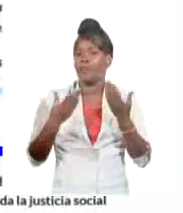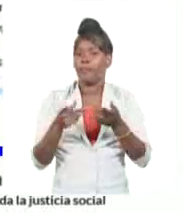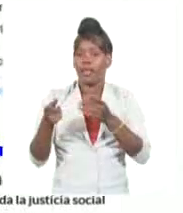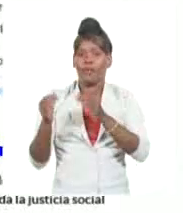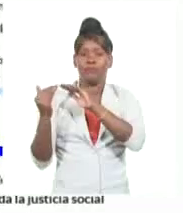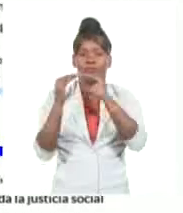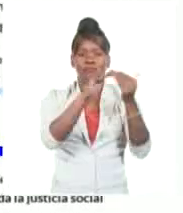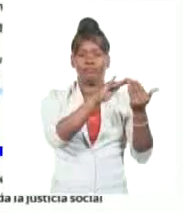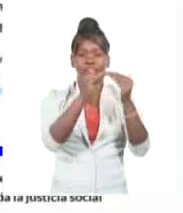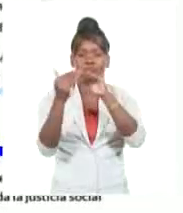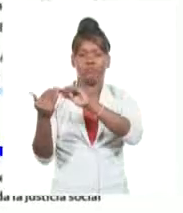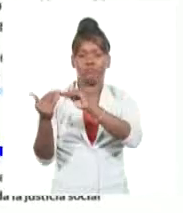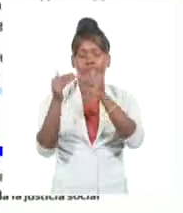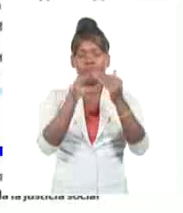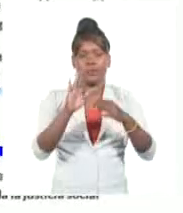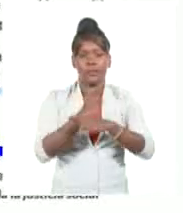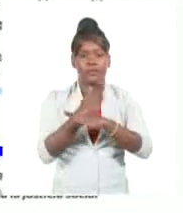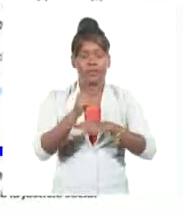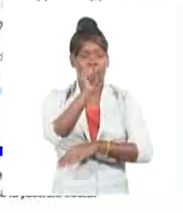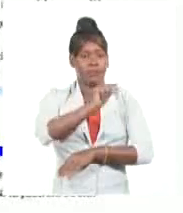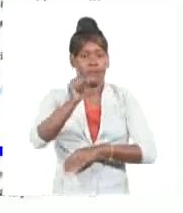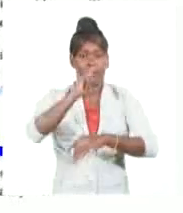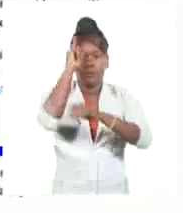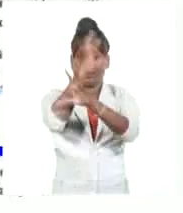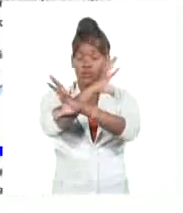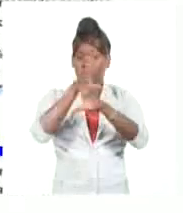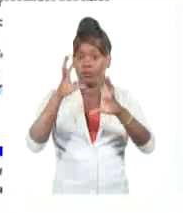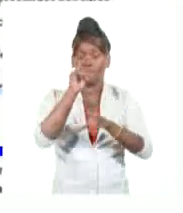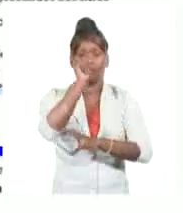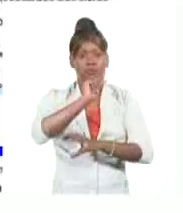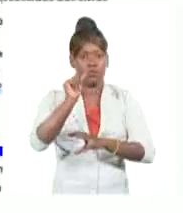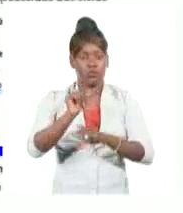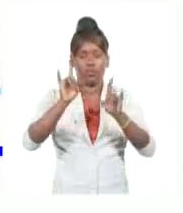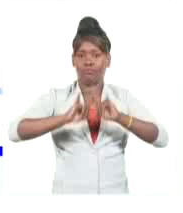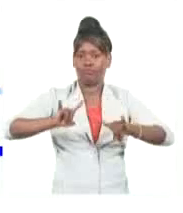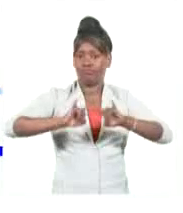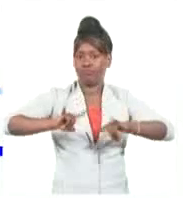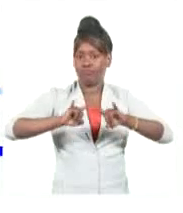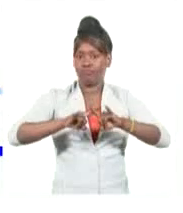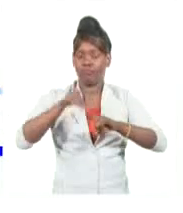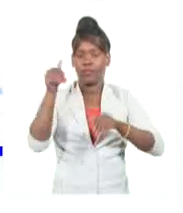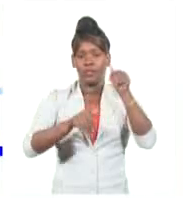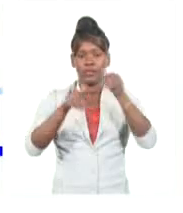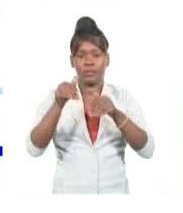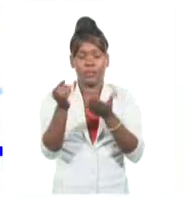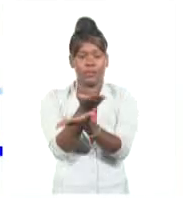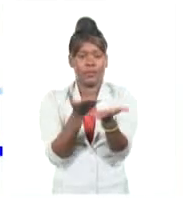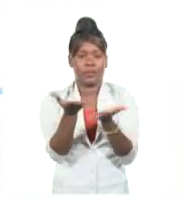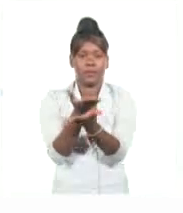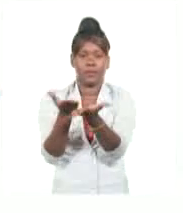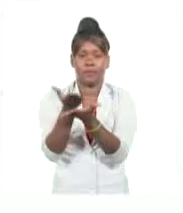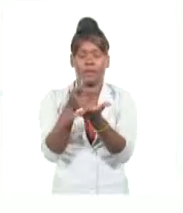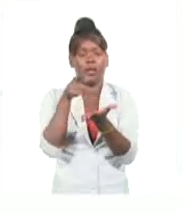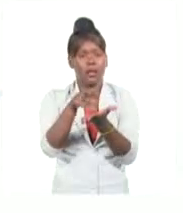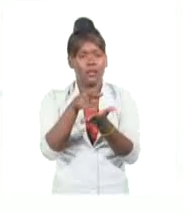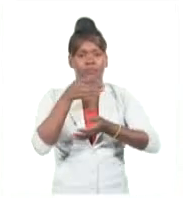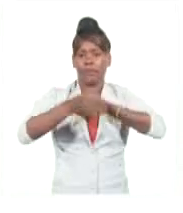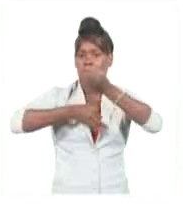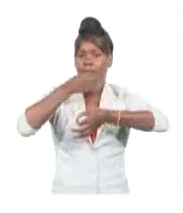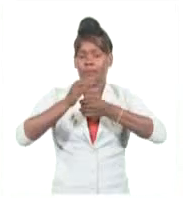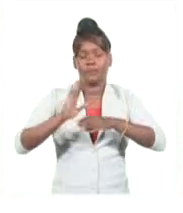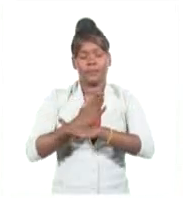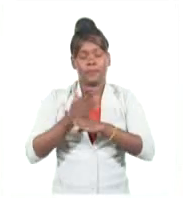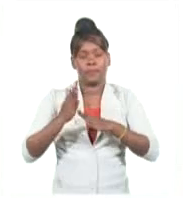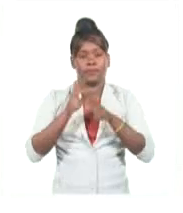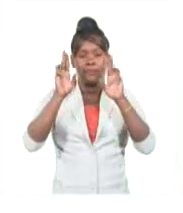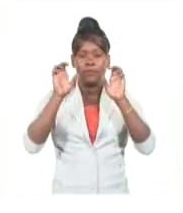contarán con los aportes de unos 40 pensadores y académicos de nuestro país. En el encuentro se abordarán temas como el papel de